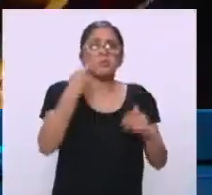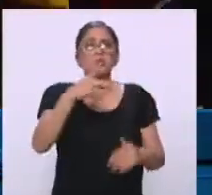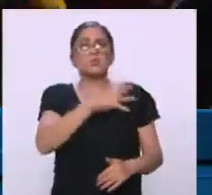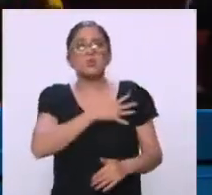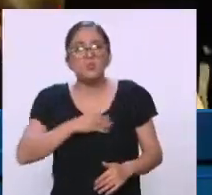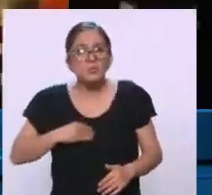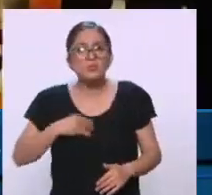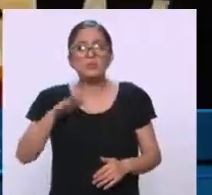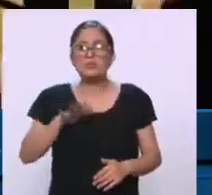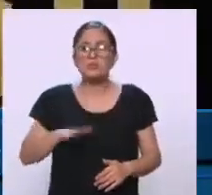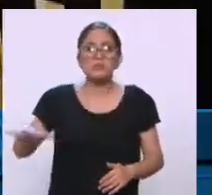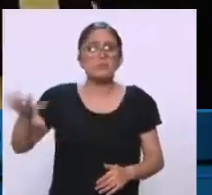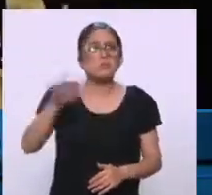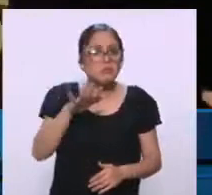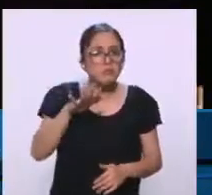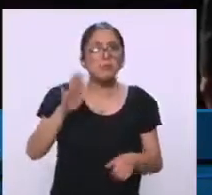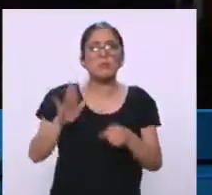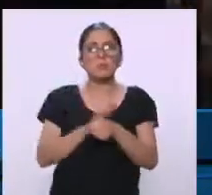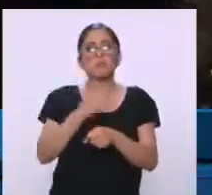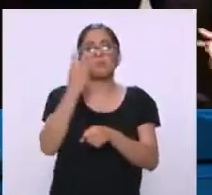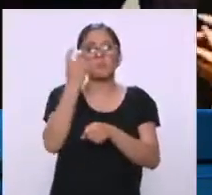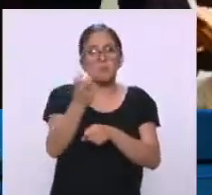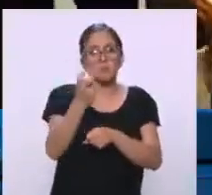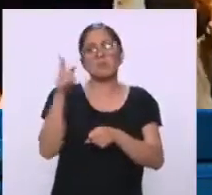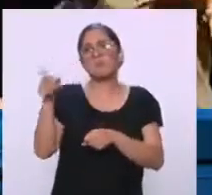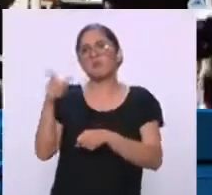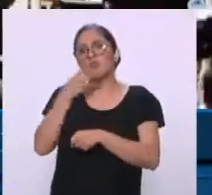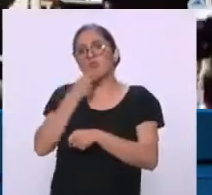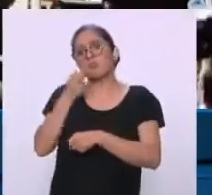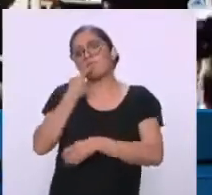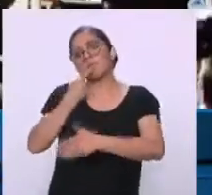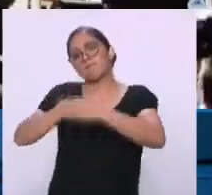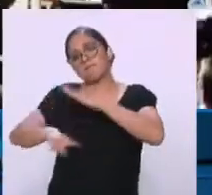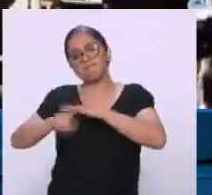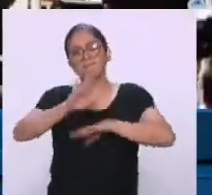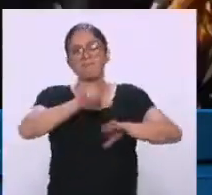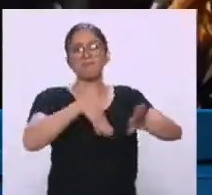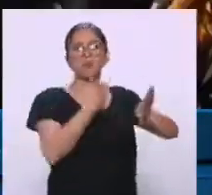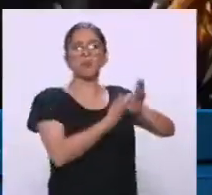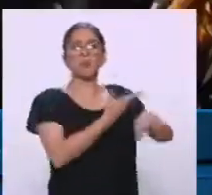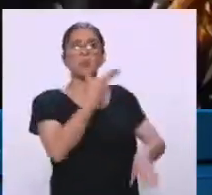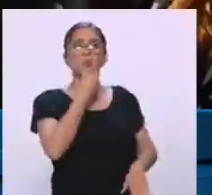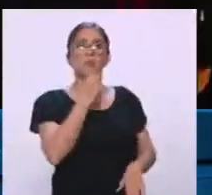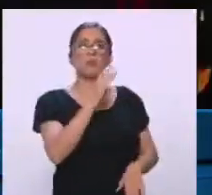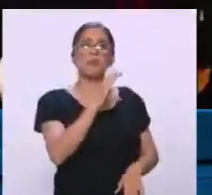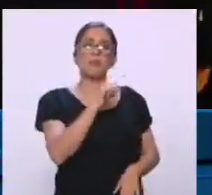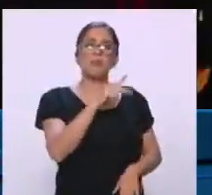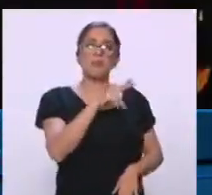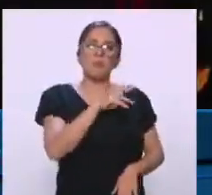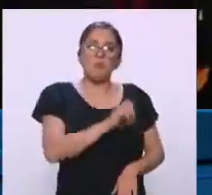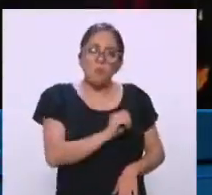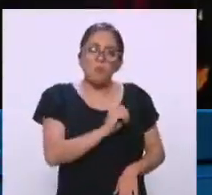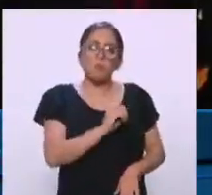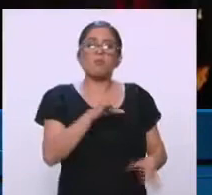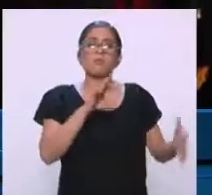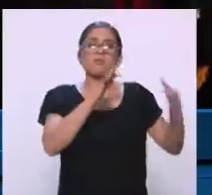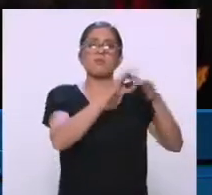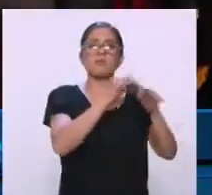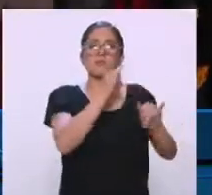y por lo tanto presentó una demanda contra Loret de Mola y su sitio Latinus,